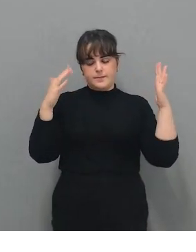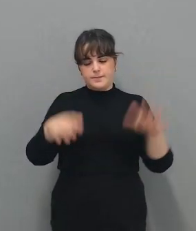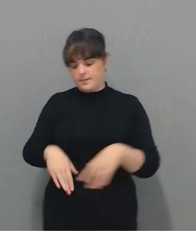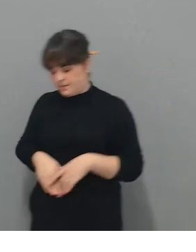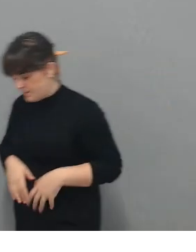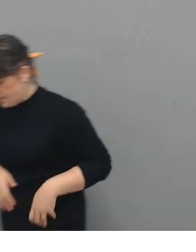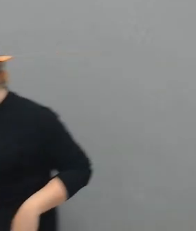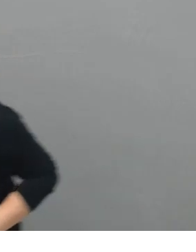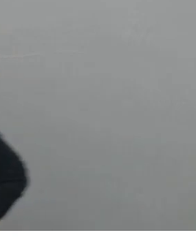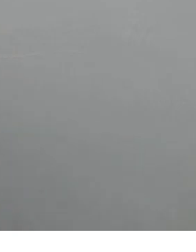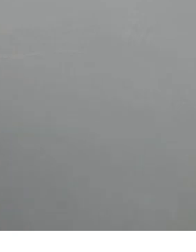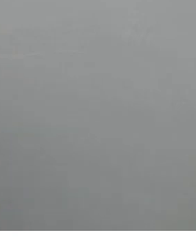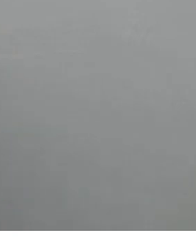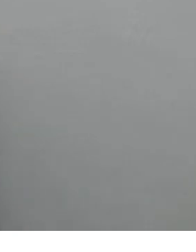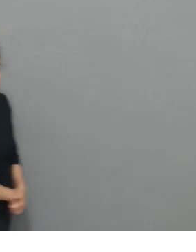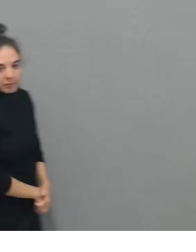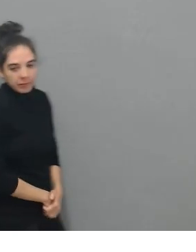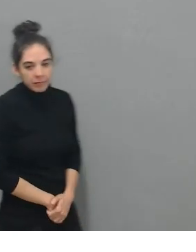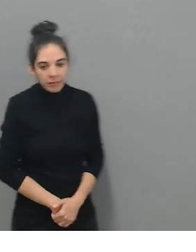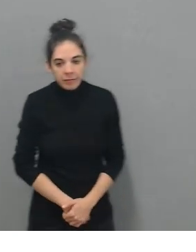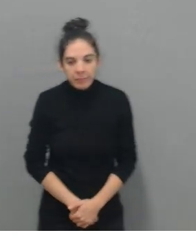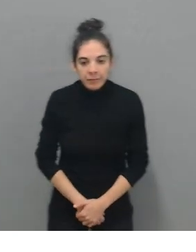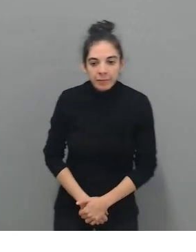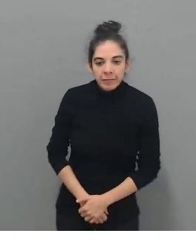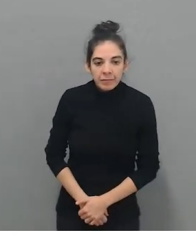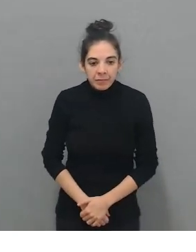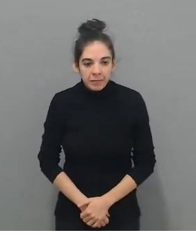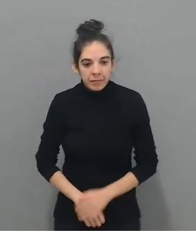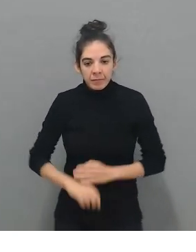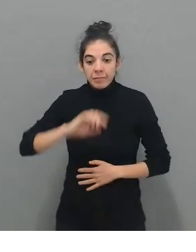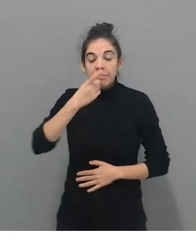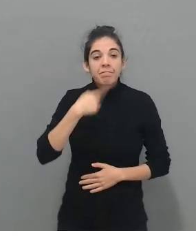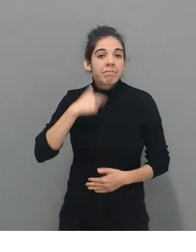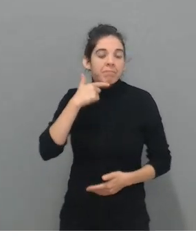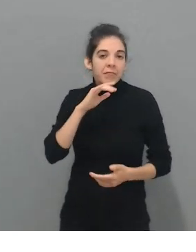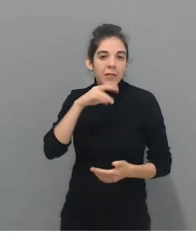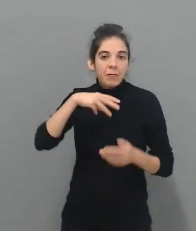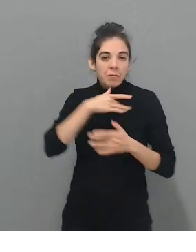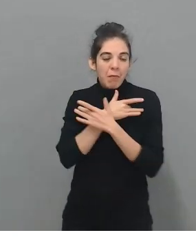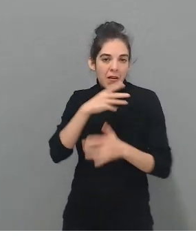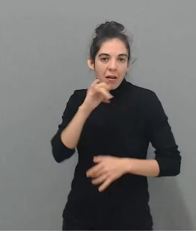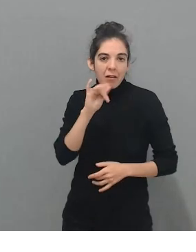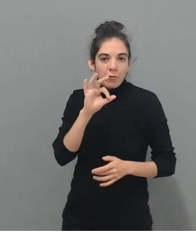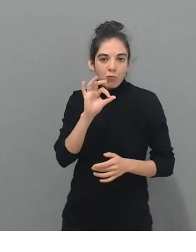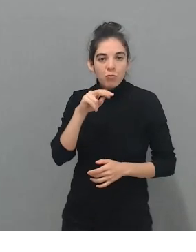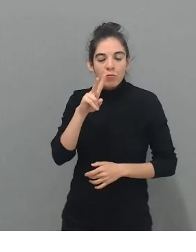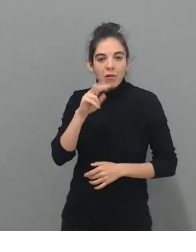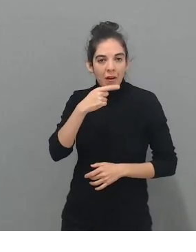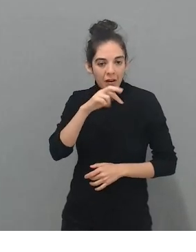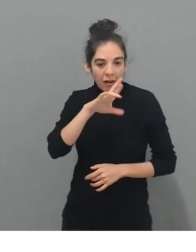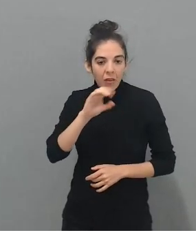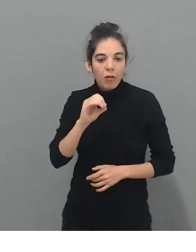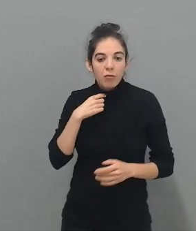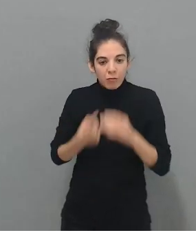Bueno, primer lugar, soy María Jesús Garrido, fundadora de MiniFankits. Me voy a permitir unos segundos para dar las gracias